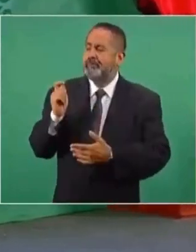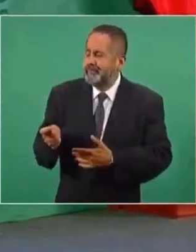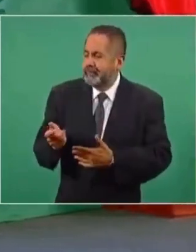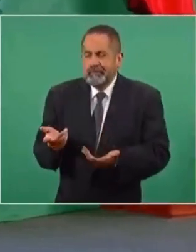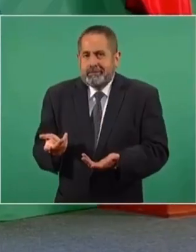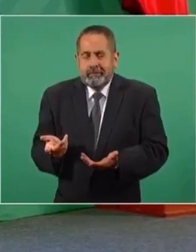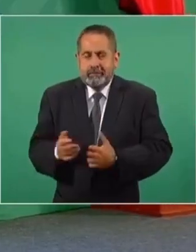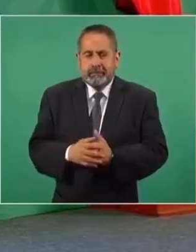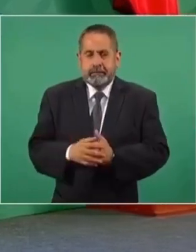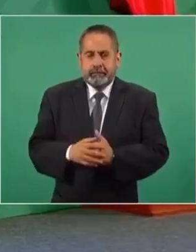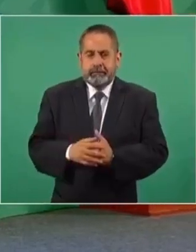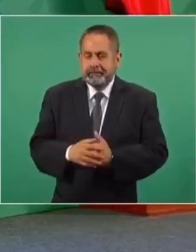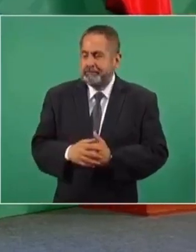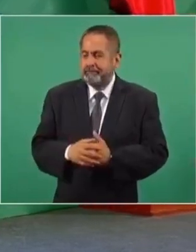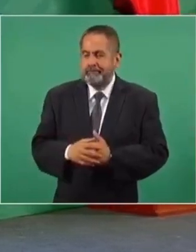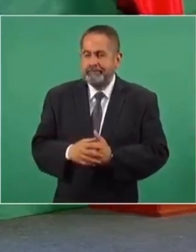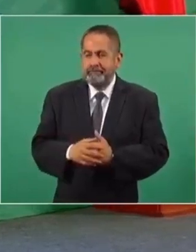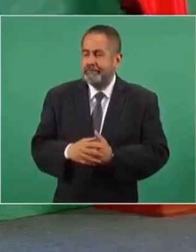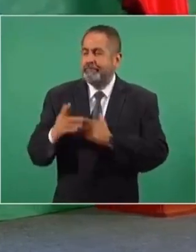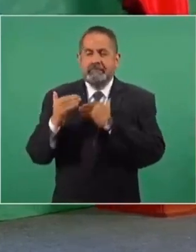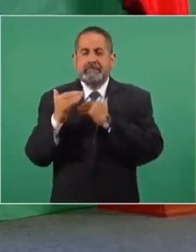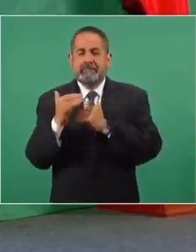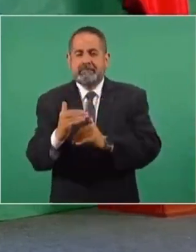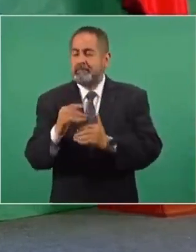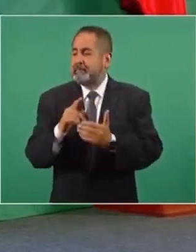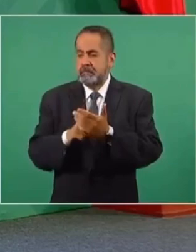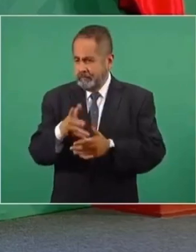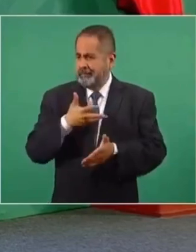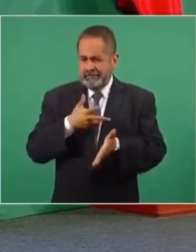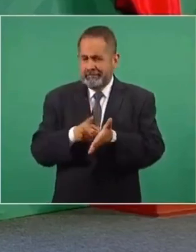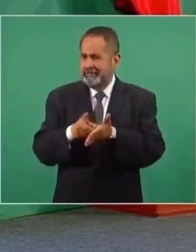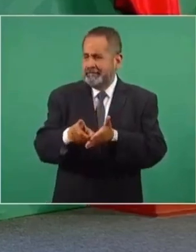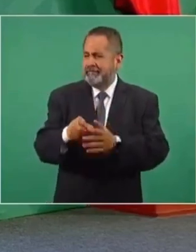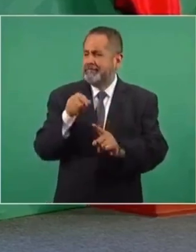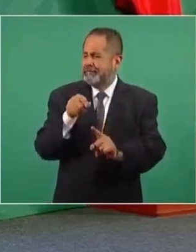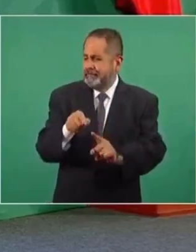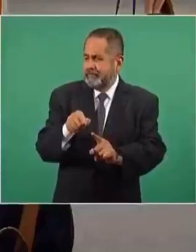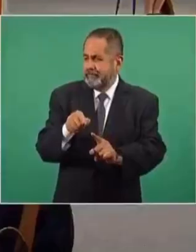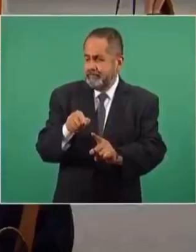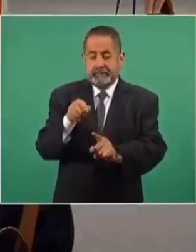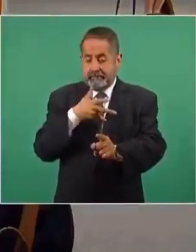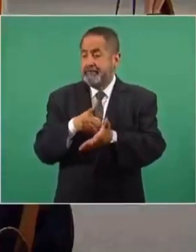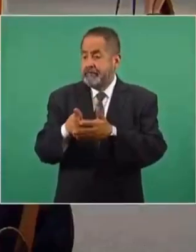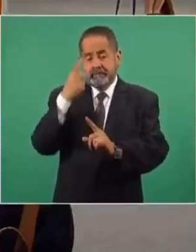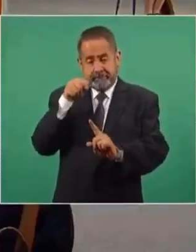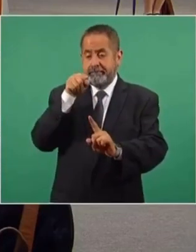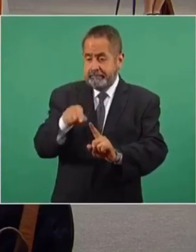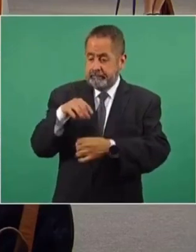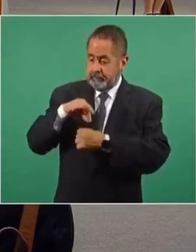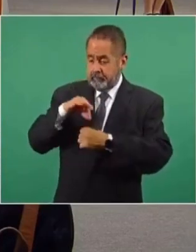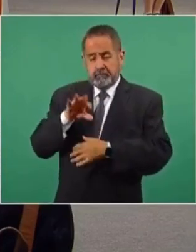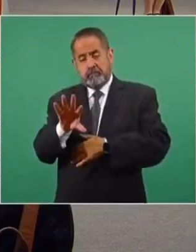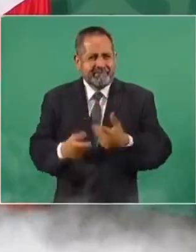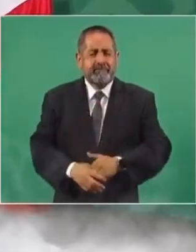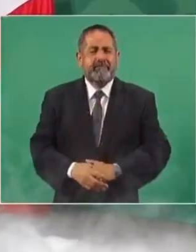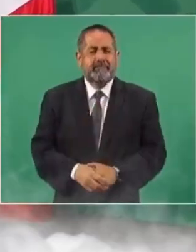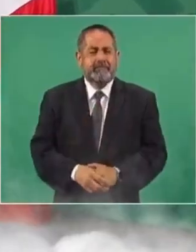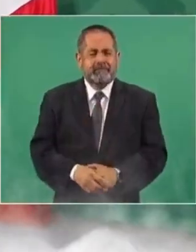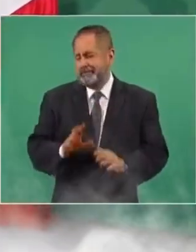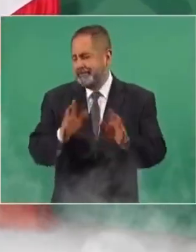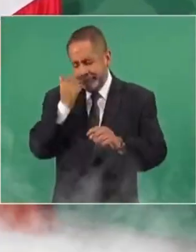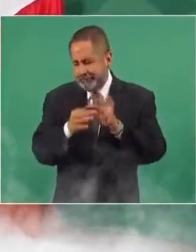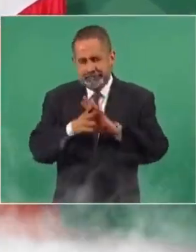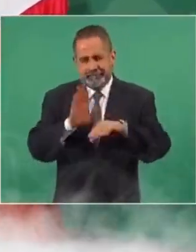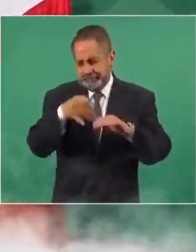restringe el derecho a ser votado. Entonces,